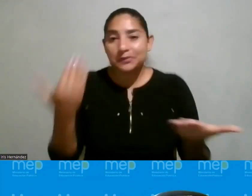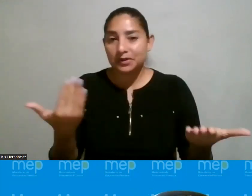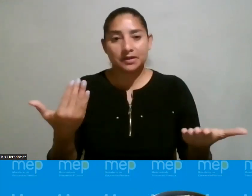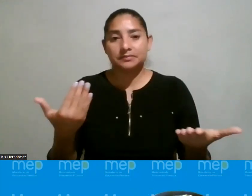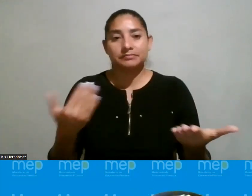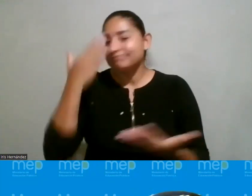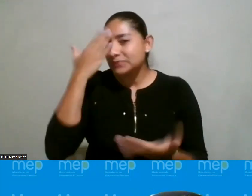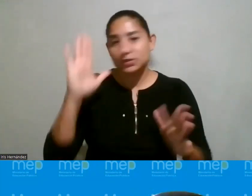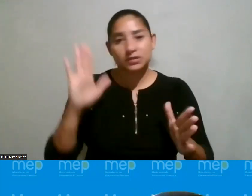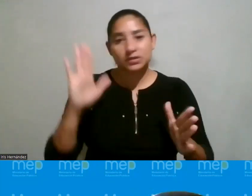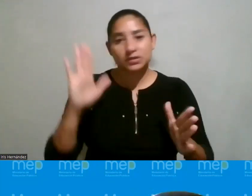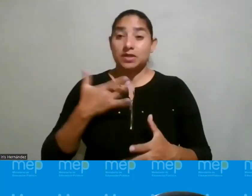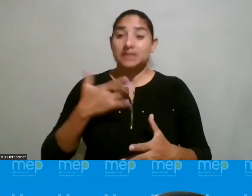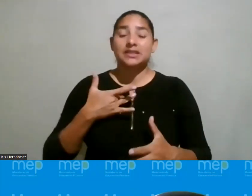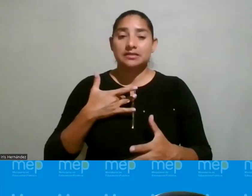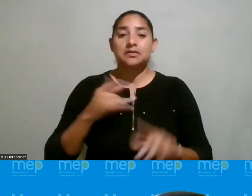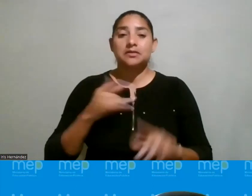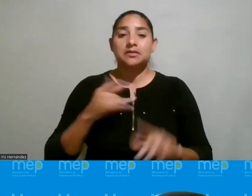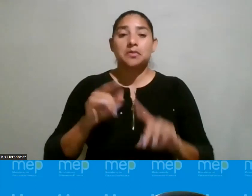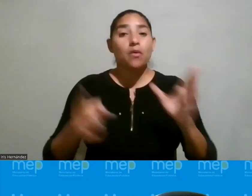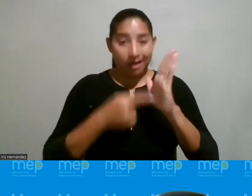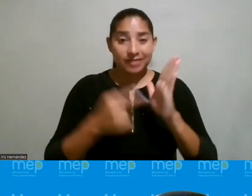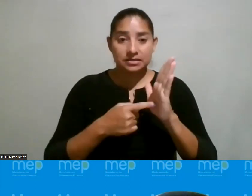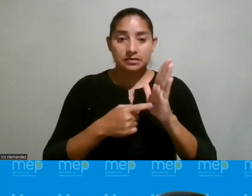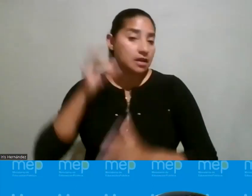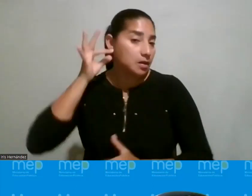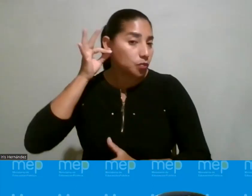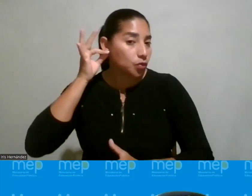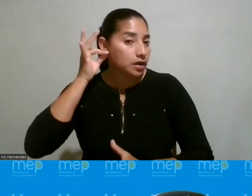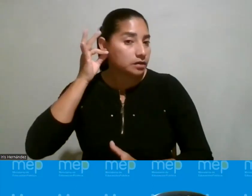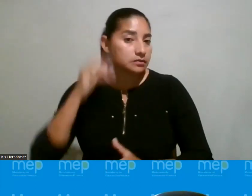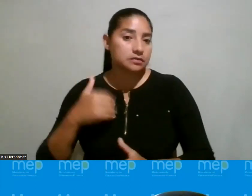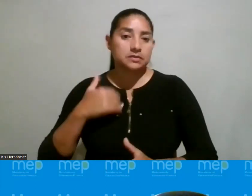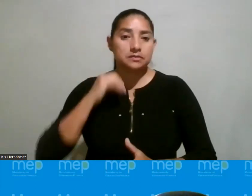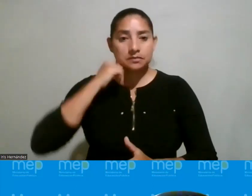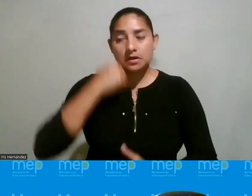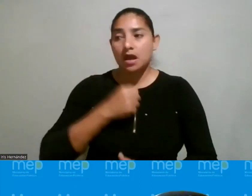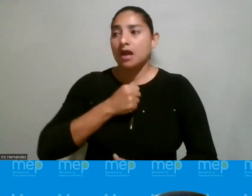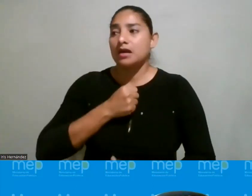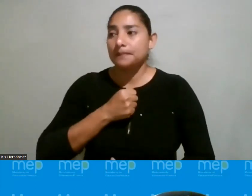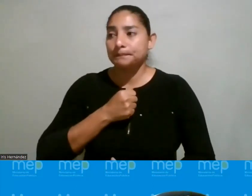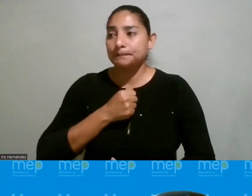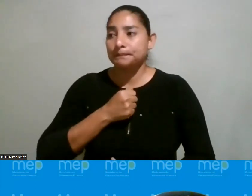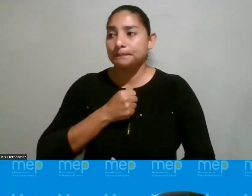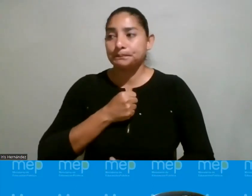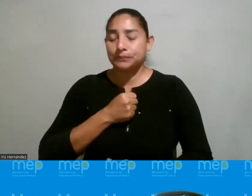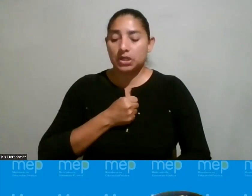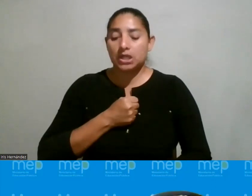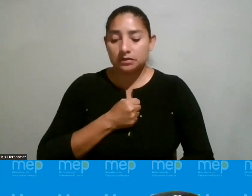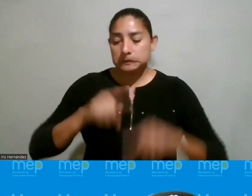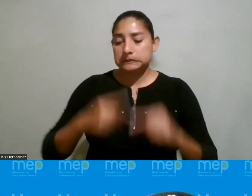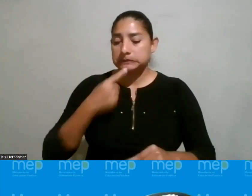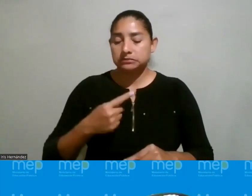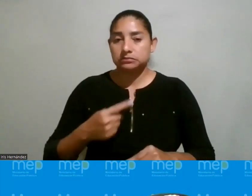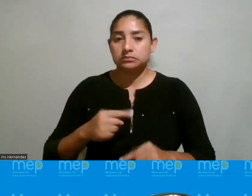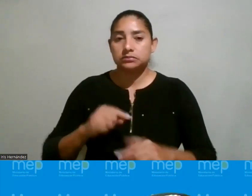no sé, quizás no lo hayan sentido pero muchas veces las mujeres nos da pena hablar o decimos no voy a decir algo